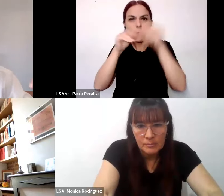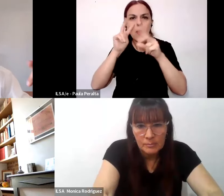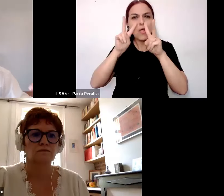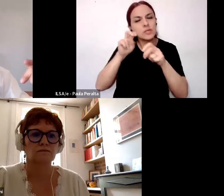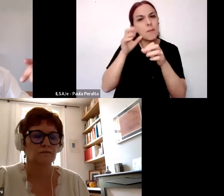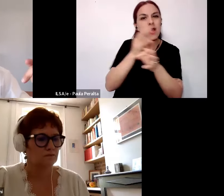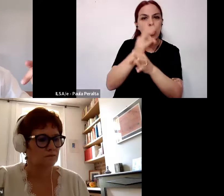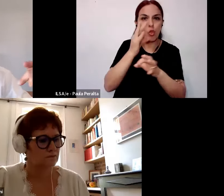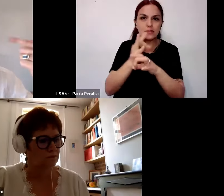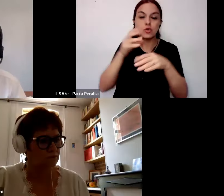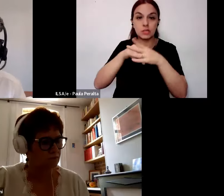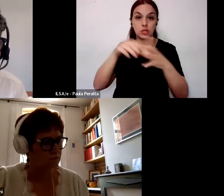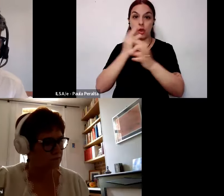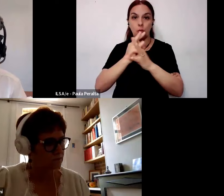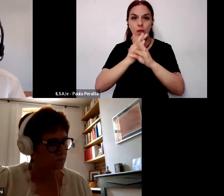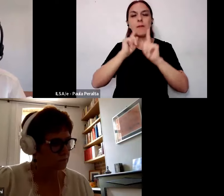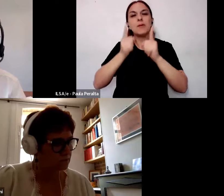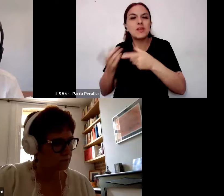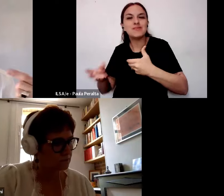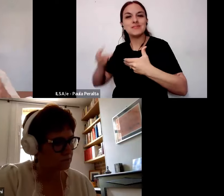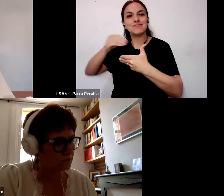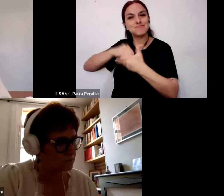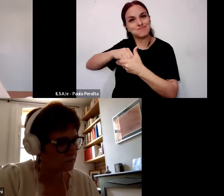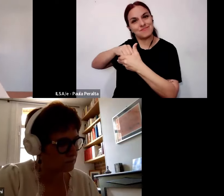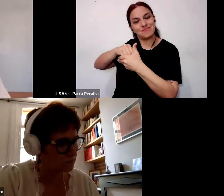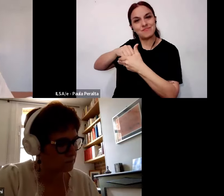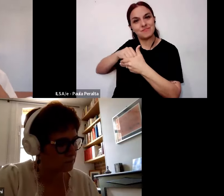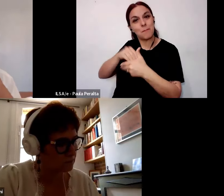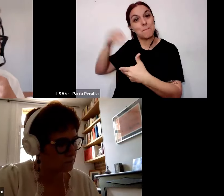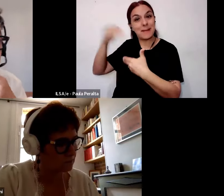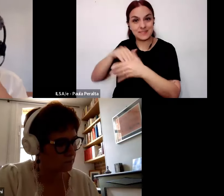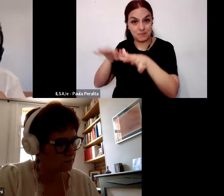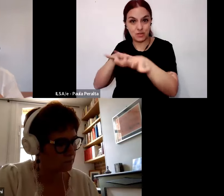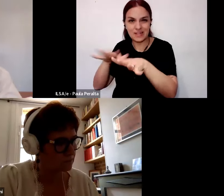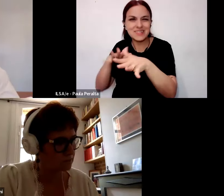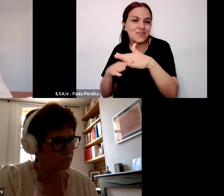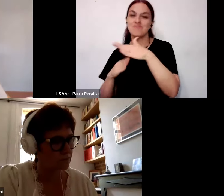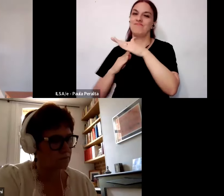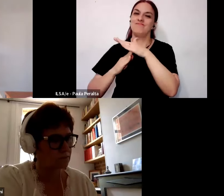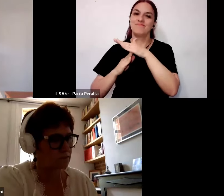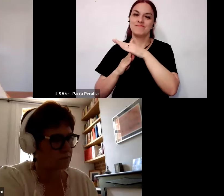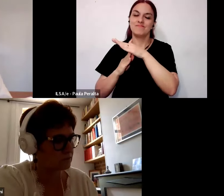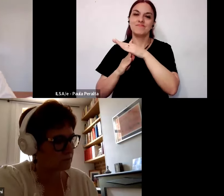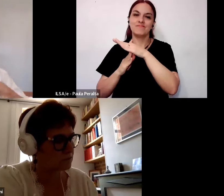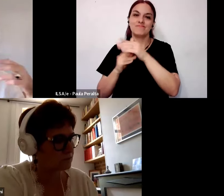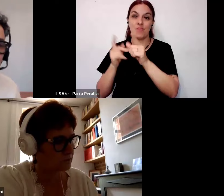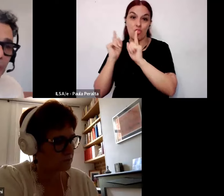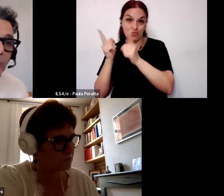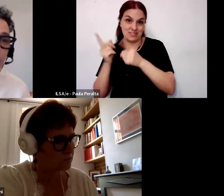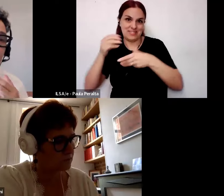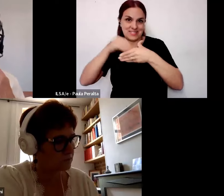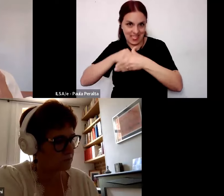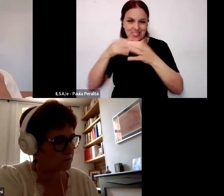la escuela pero con la participación activa protagónica de docentes por